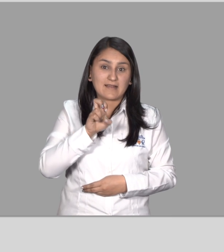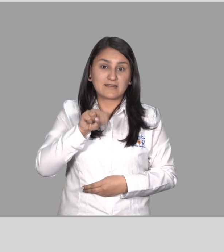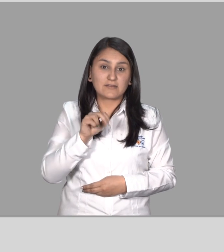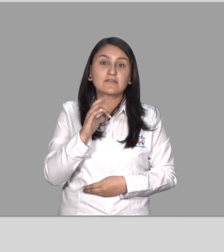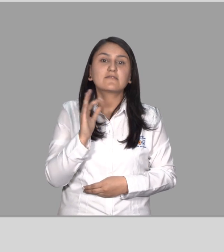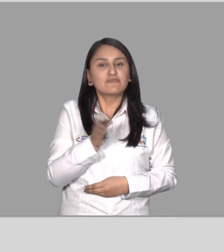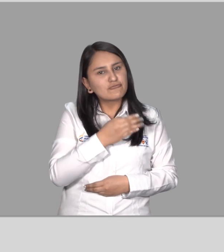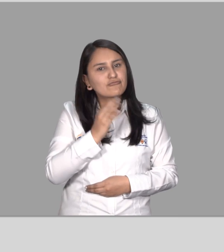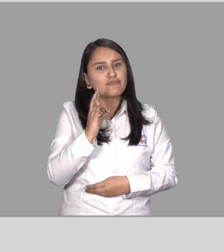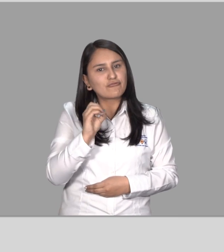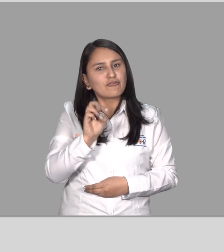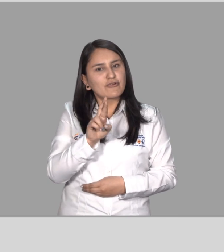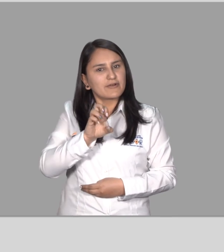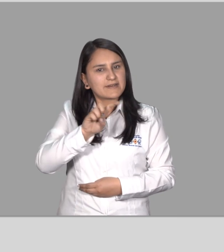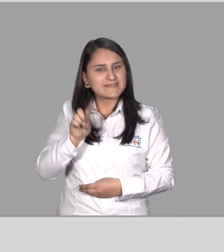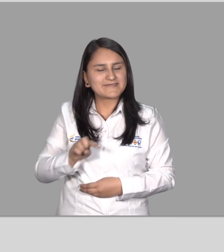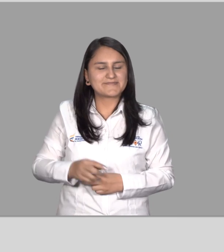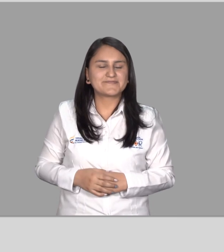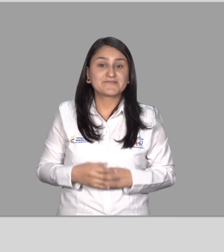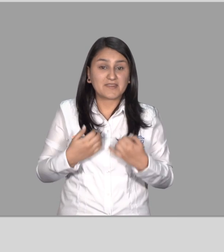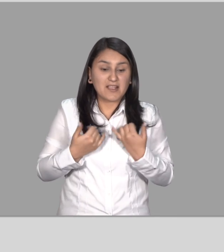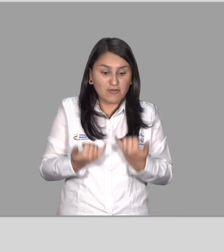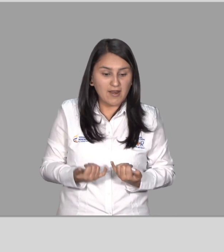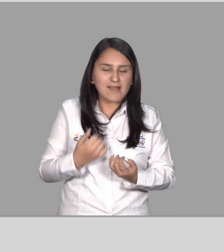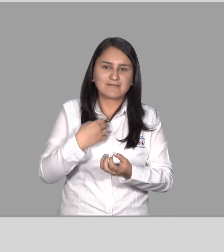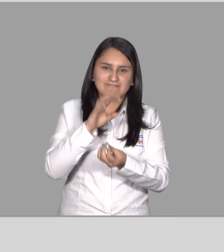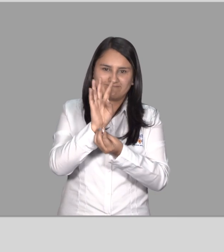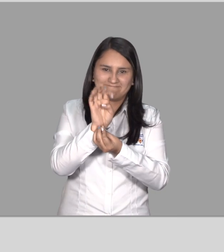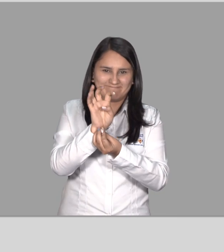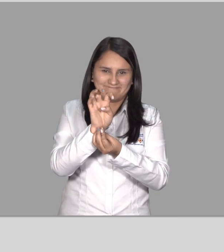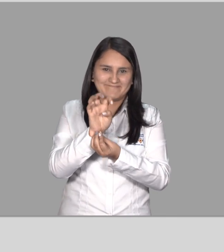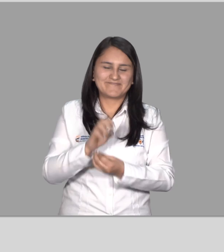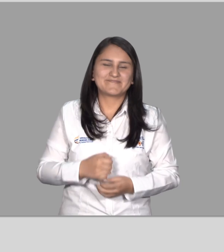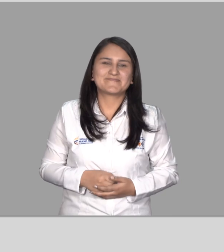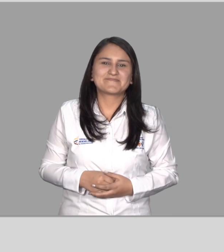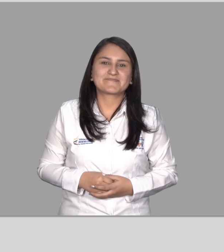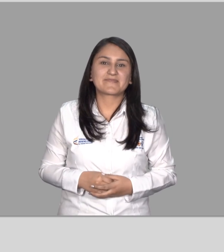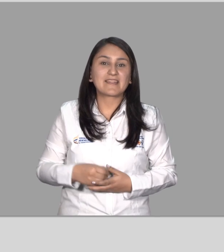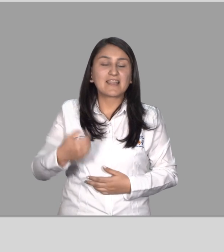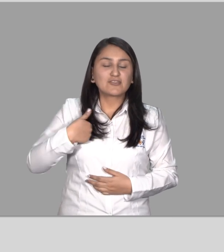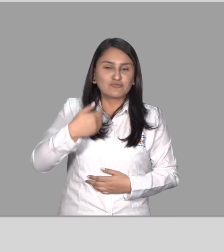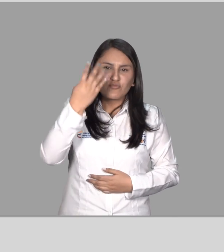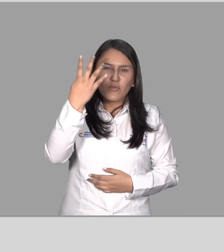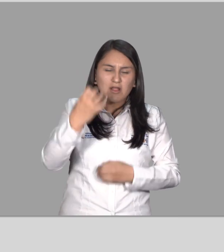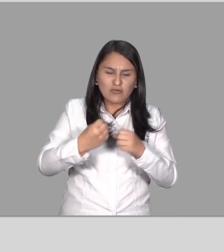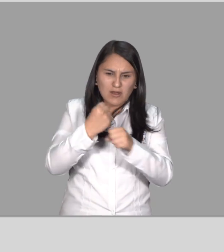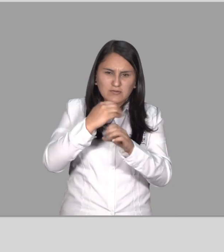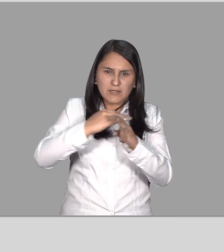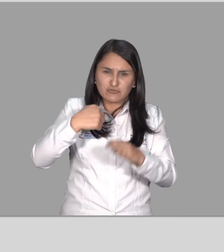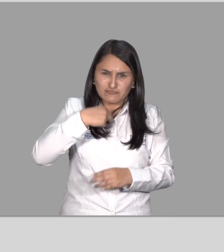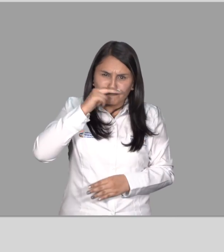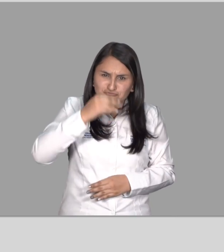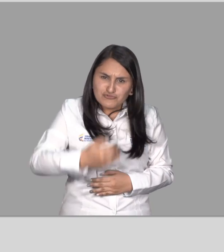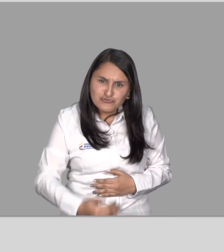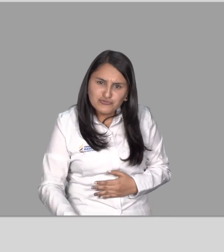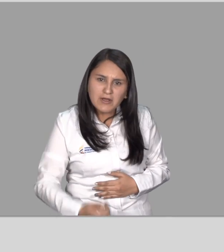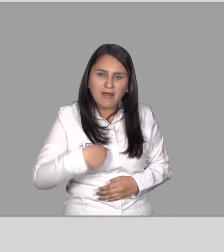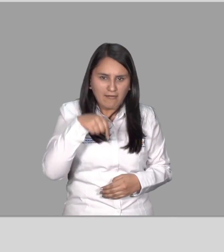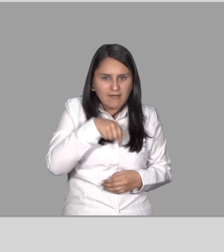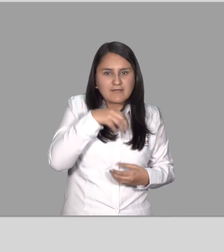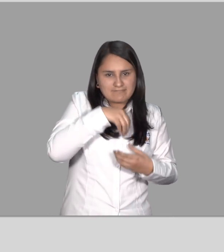Lacy Torres Reyes Y en este momento curso el grado